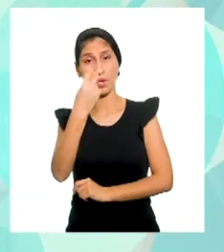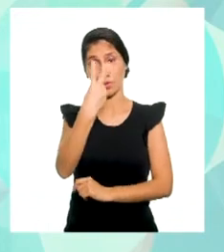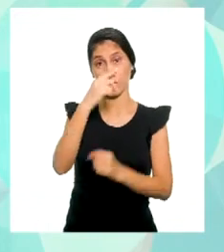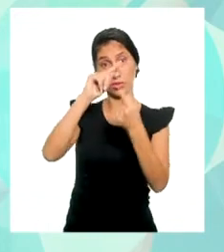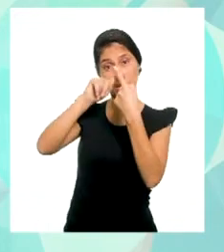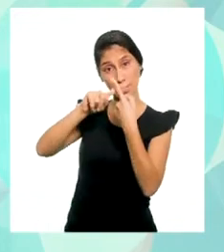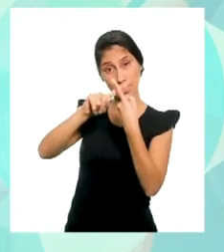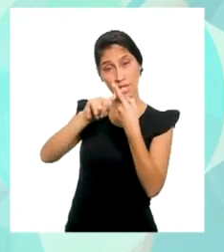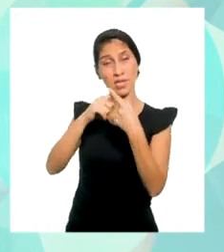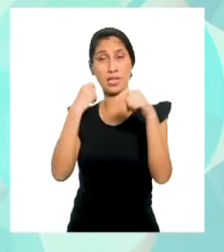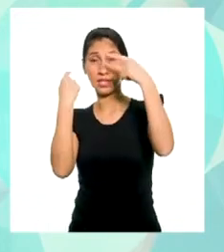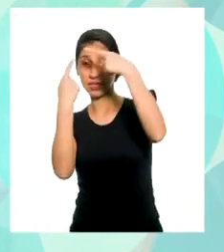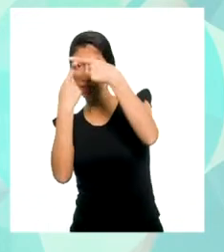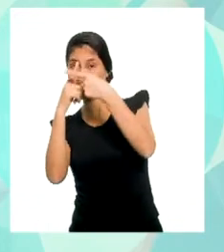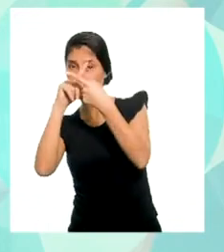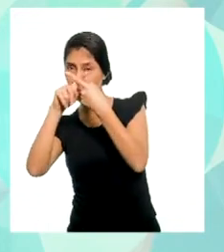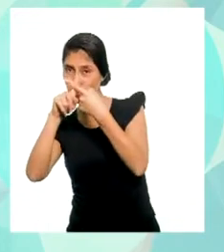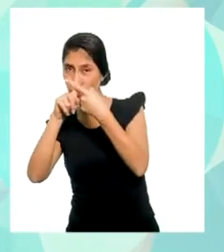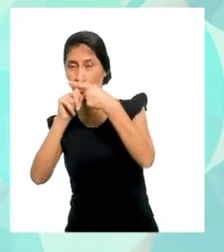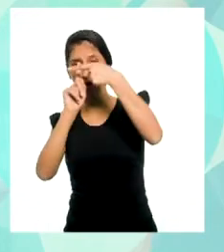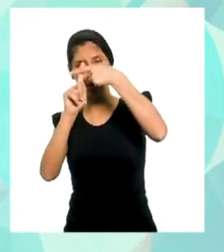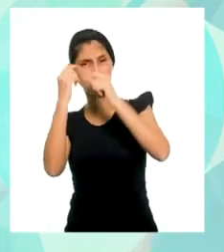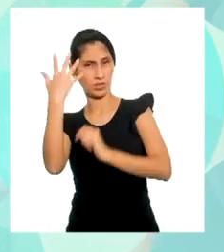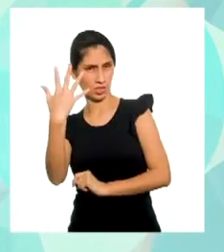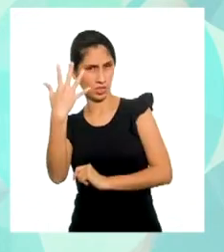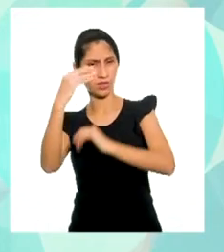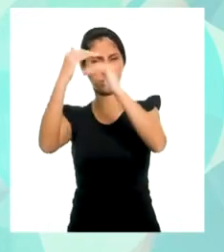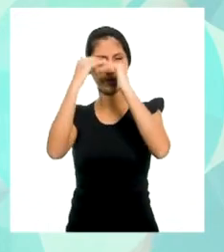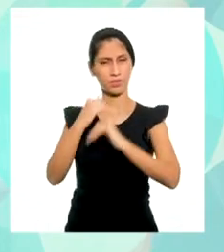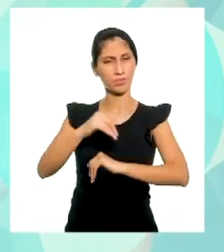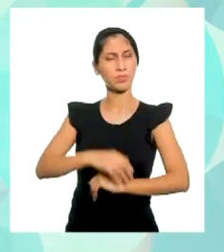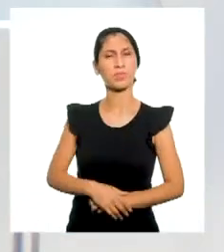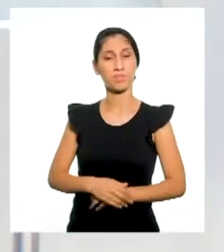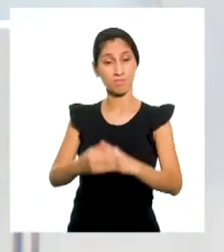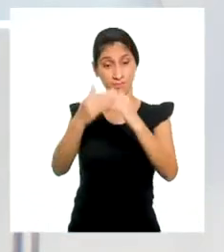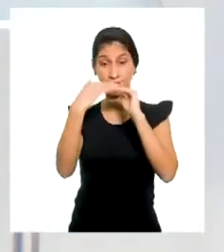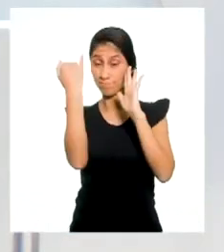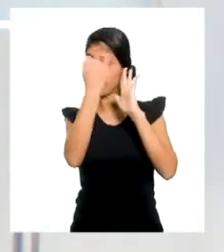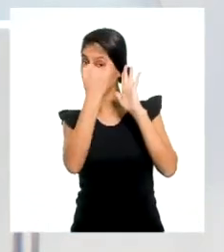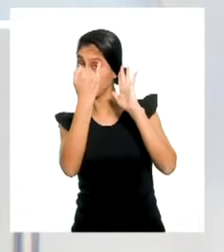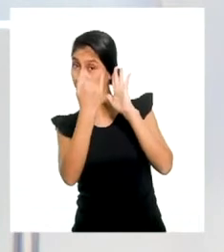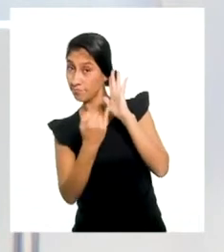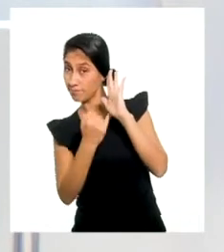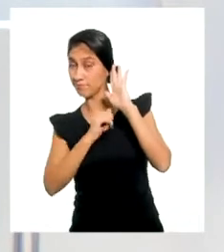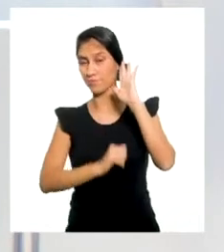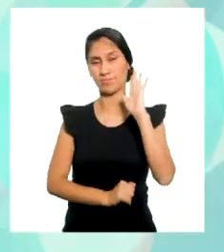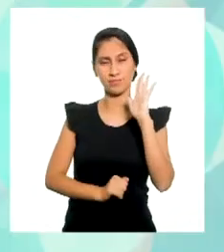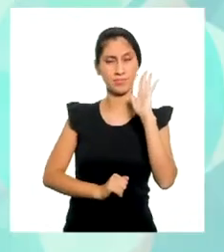2 por X más 5. ¡Grafiquemos!